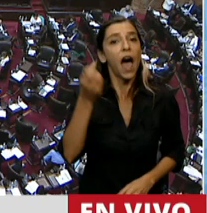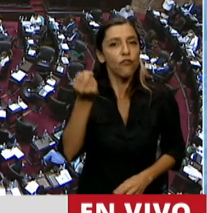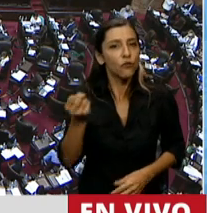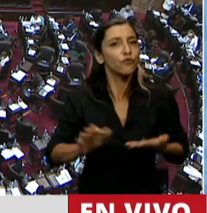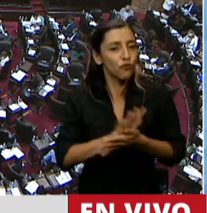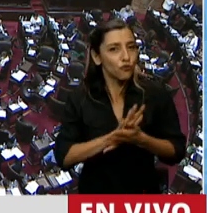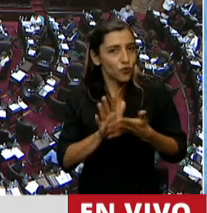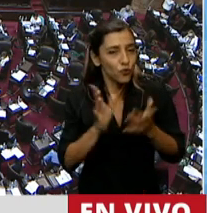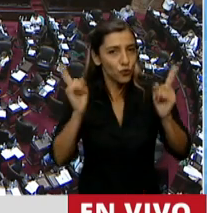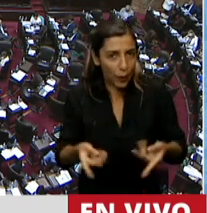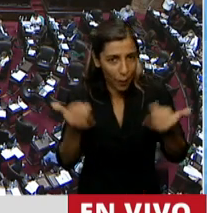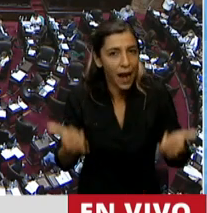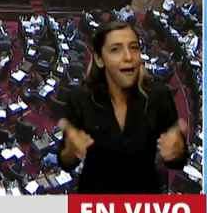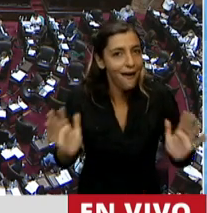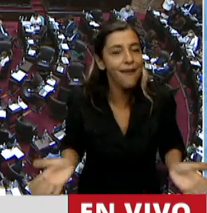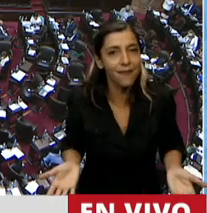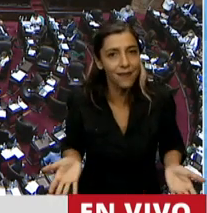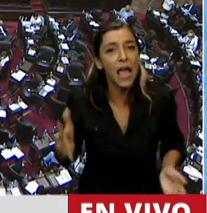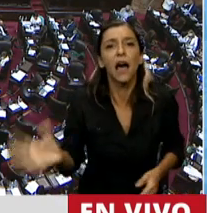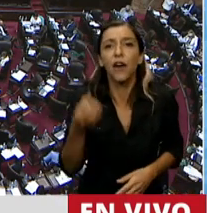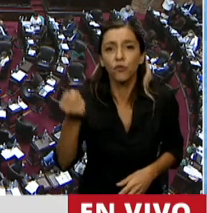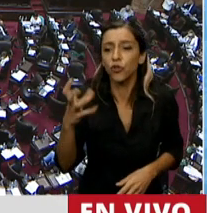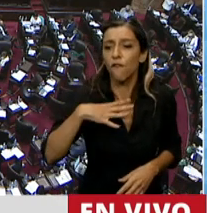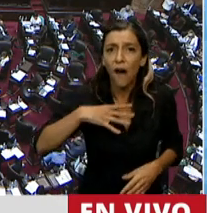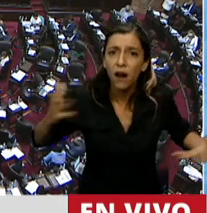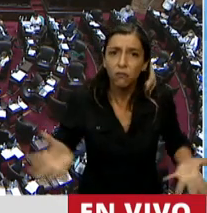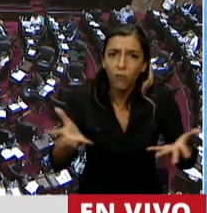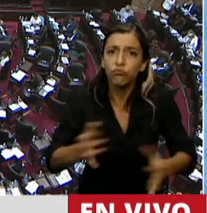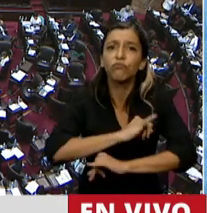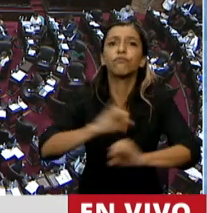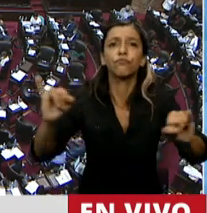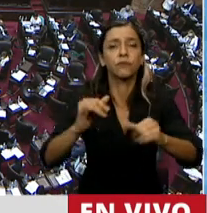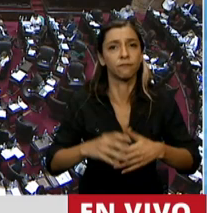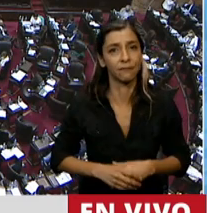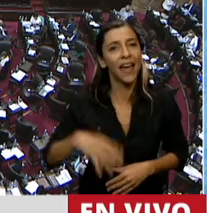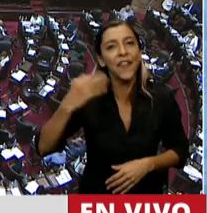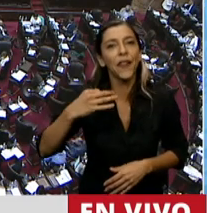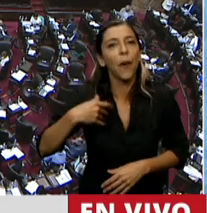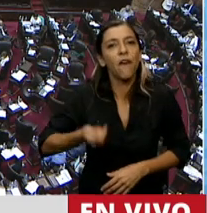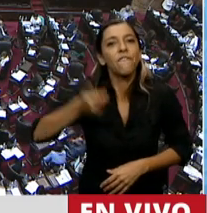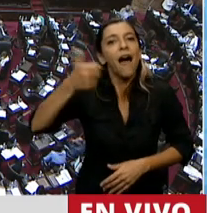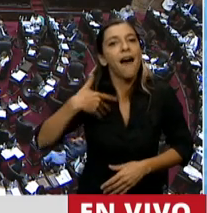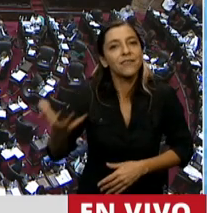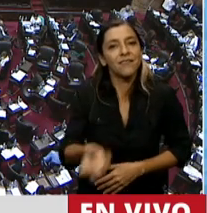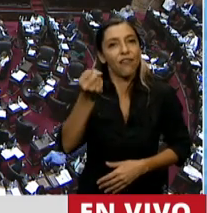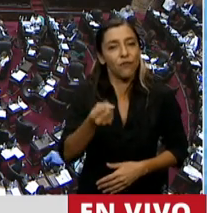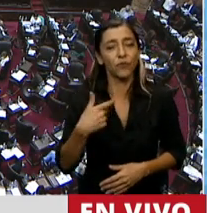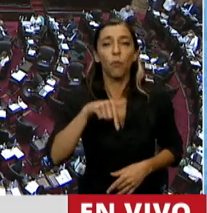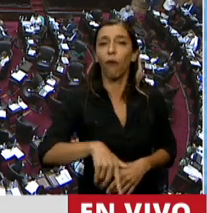pasa por la adopción, que debe estimularse y allanarse en todas sus modalidades. La Argentina es un país